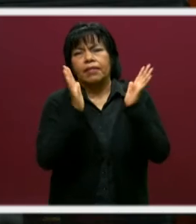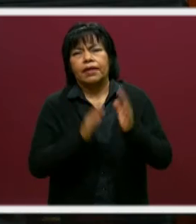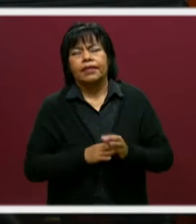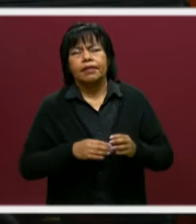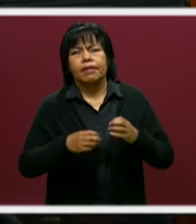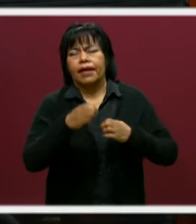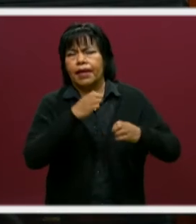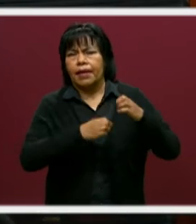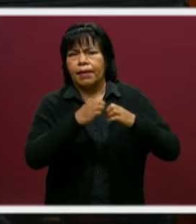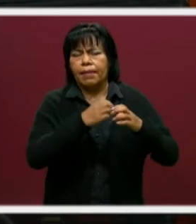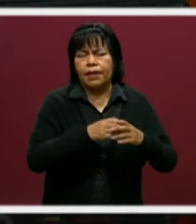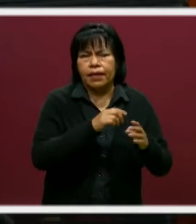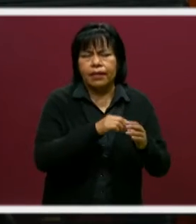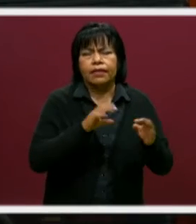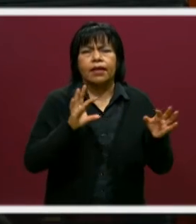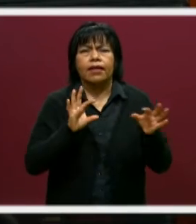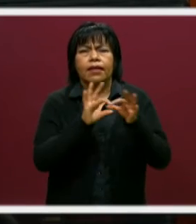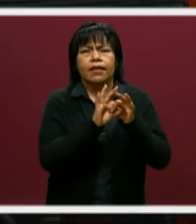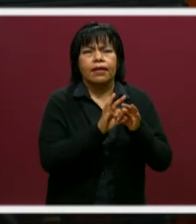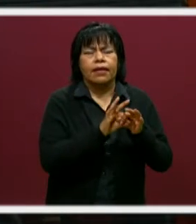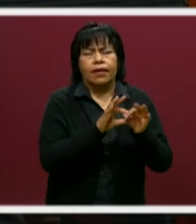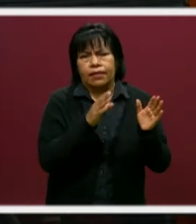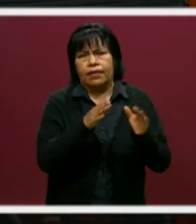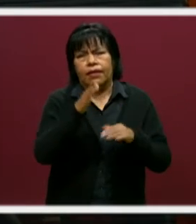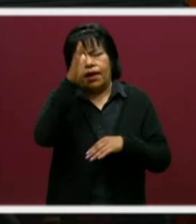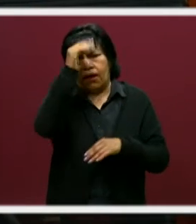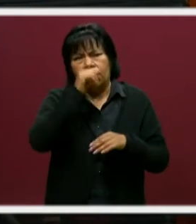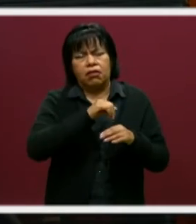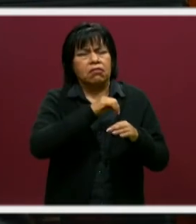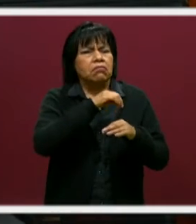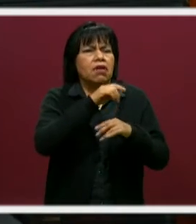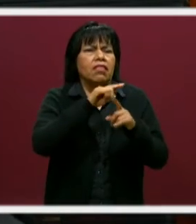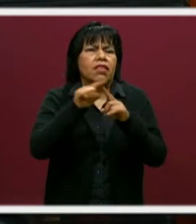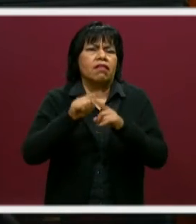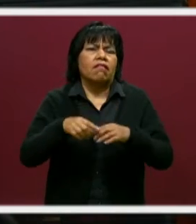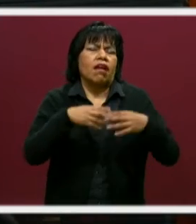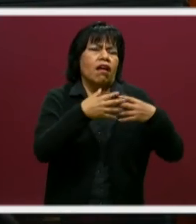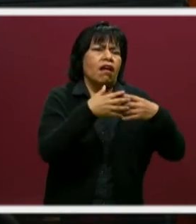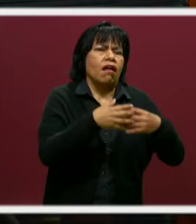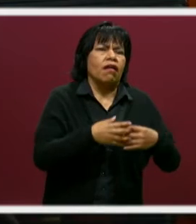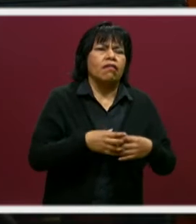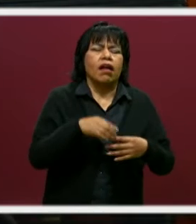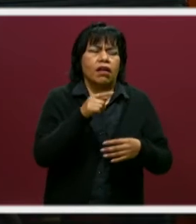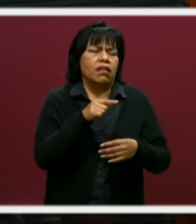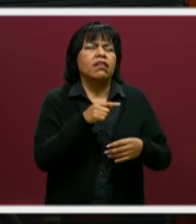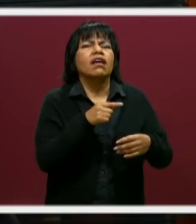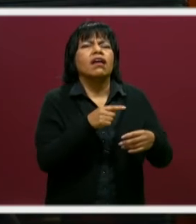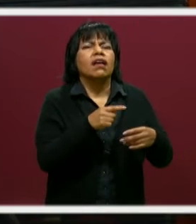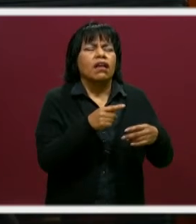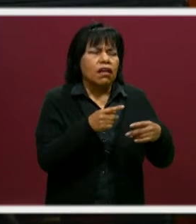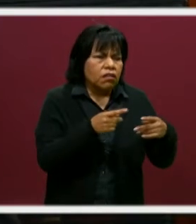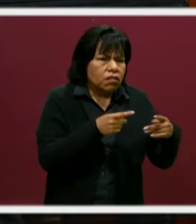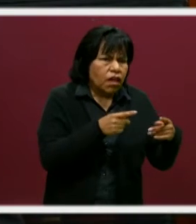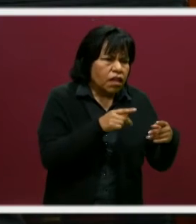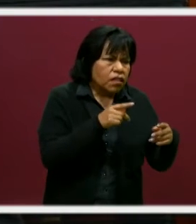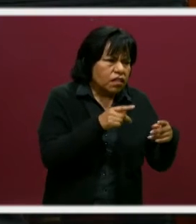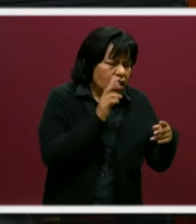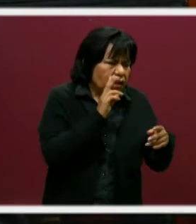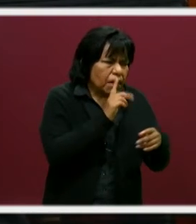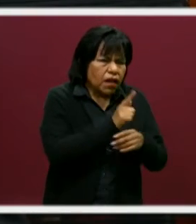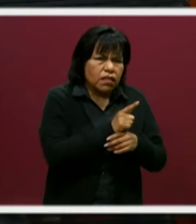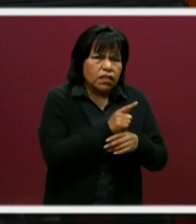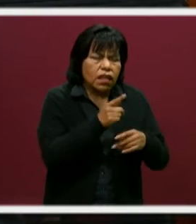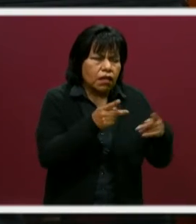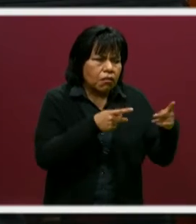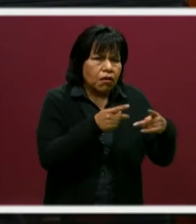empresas que están vinculadas con nosotros. Tenemos convenios con varias empresas donde ellos van a hacer prácticas, estancias y